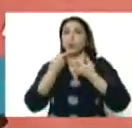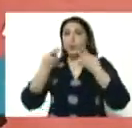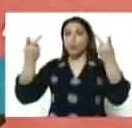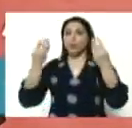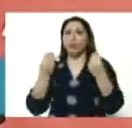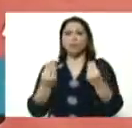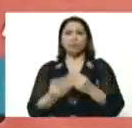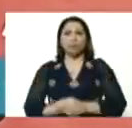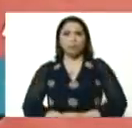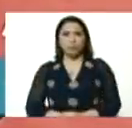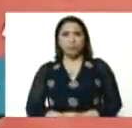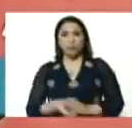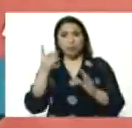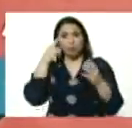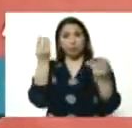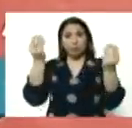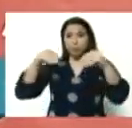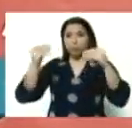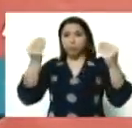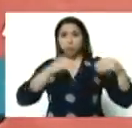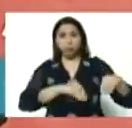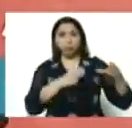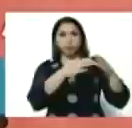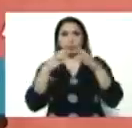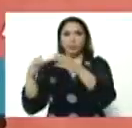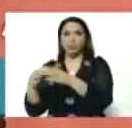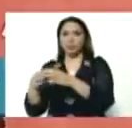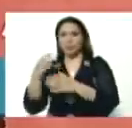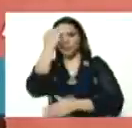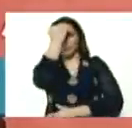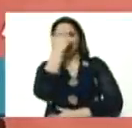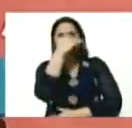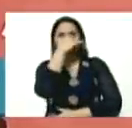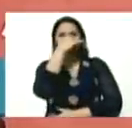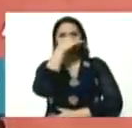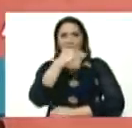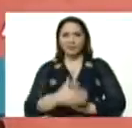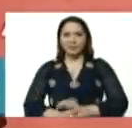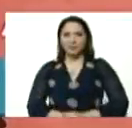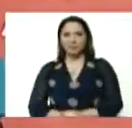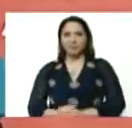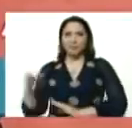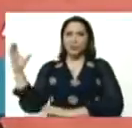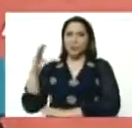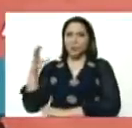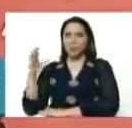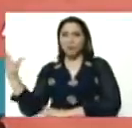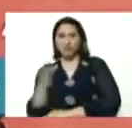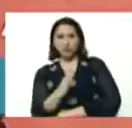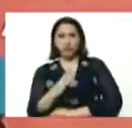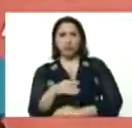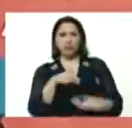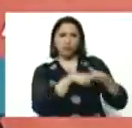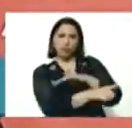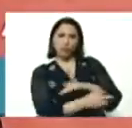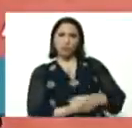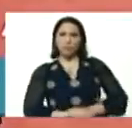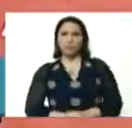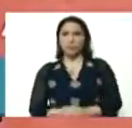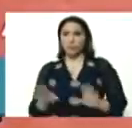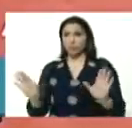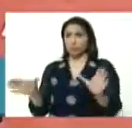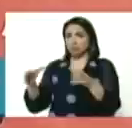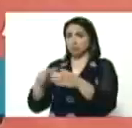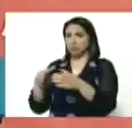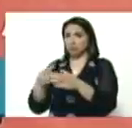el acuerdo con grupos paramilitares desde Colombia, que se han reunido